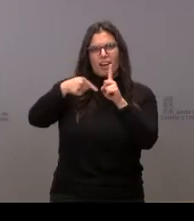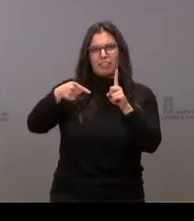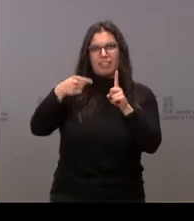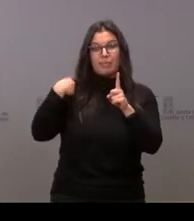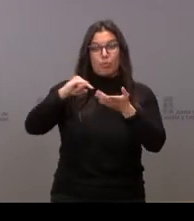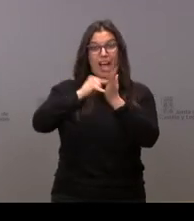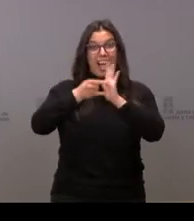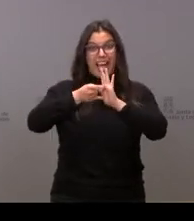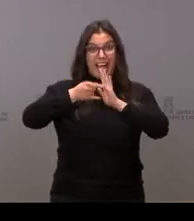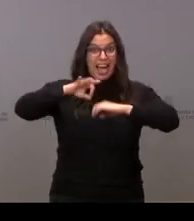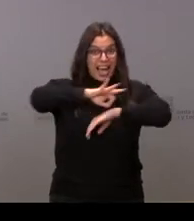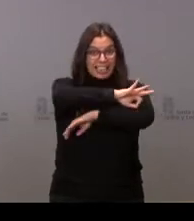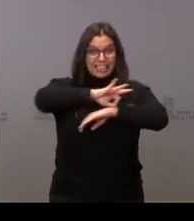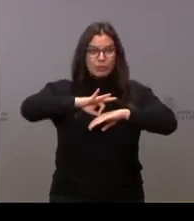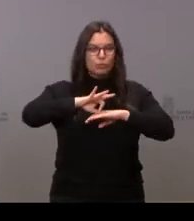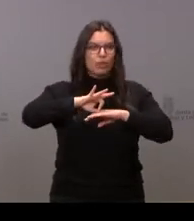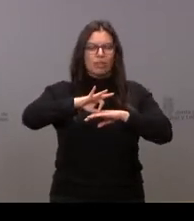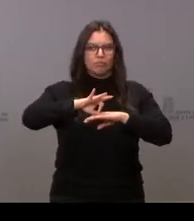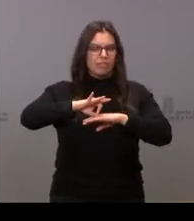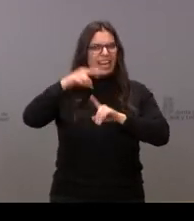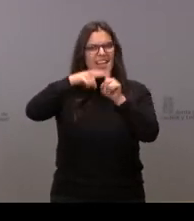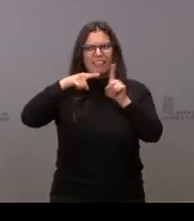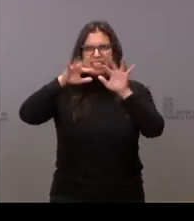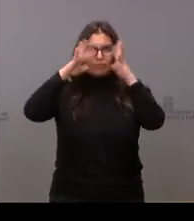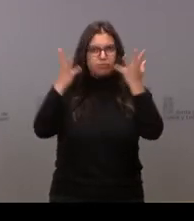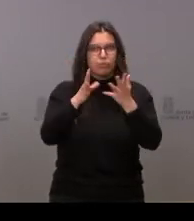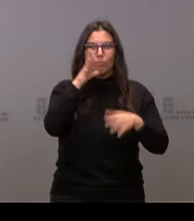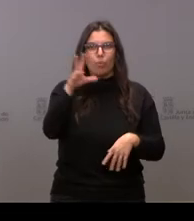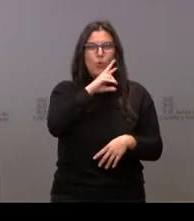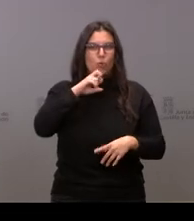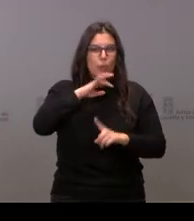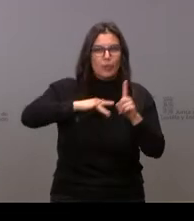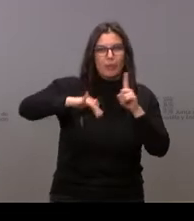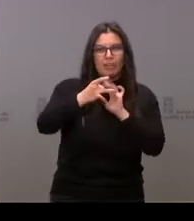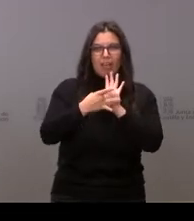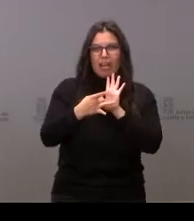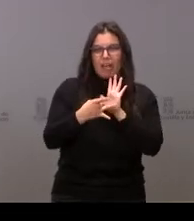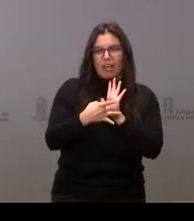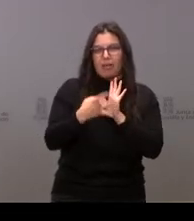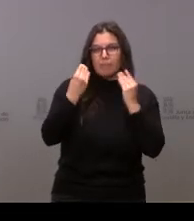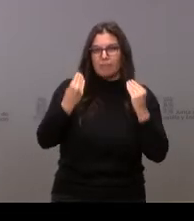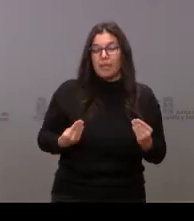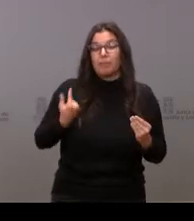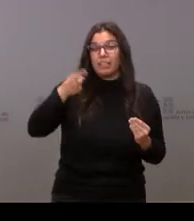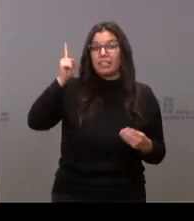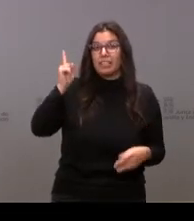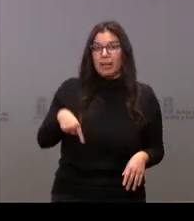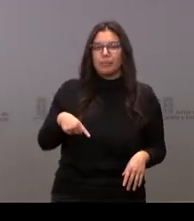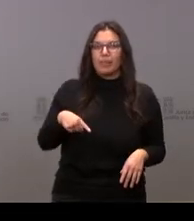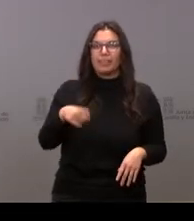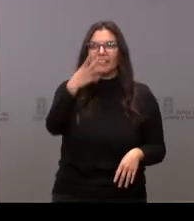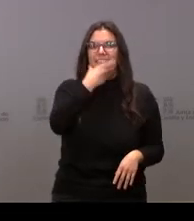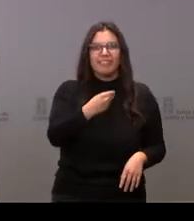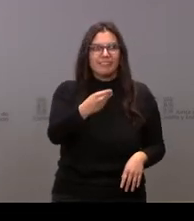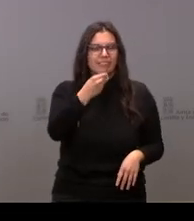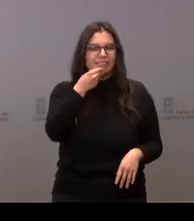por los altísimos estándares de sostenibilidad, de calidad, pero también de la belleza